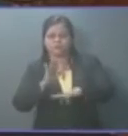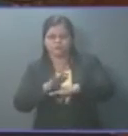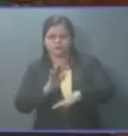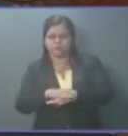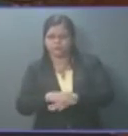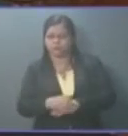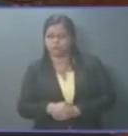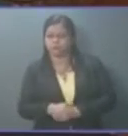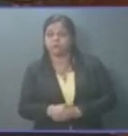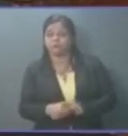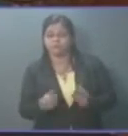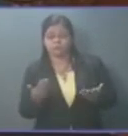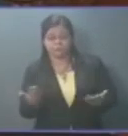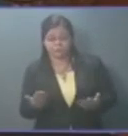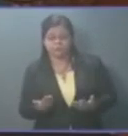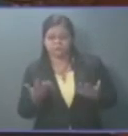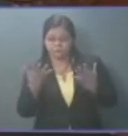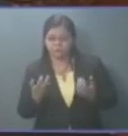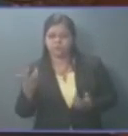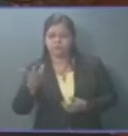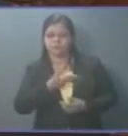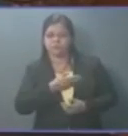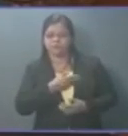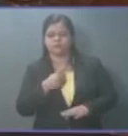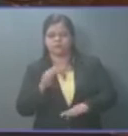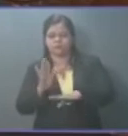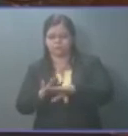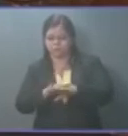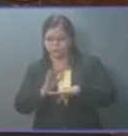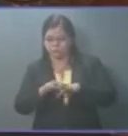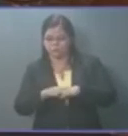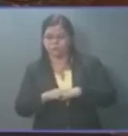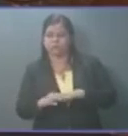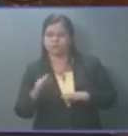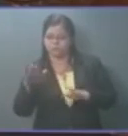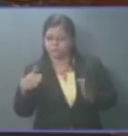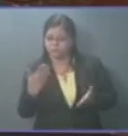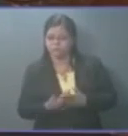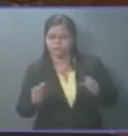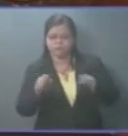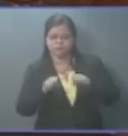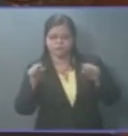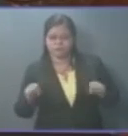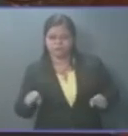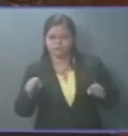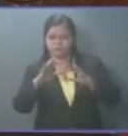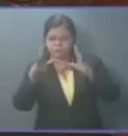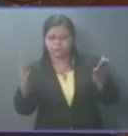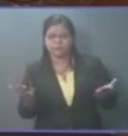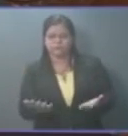tiene que mandarse una alerta también a todo el sistema internacional